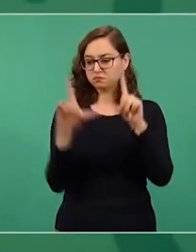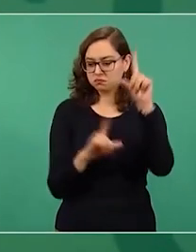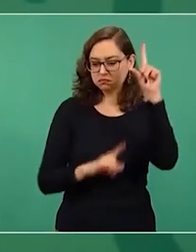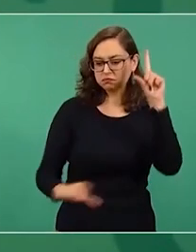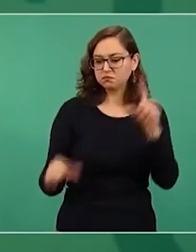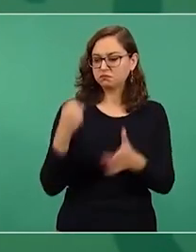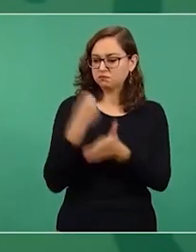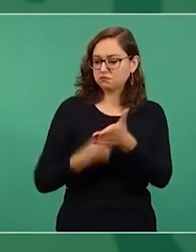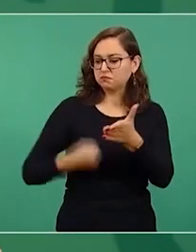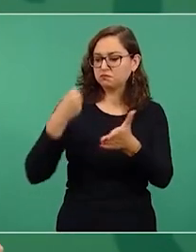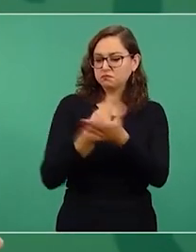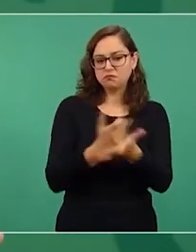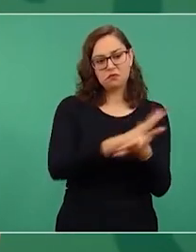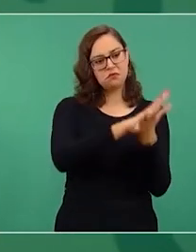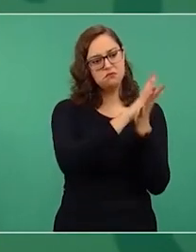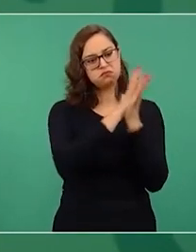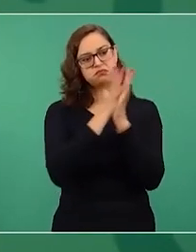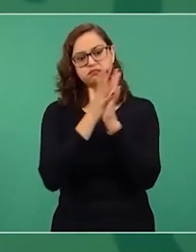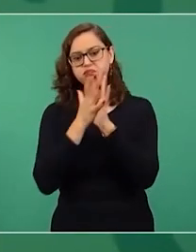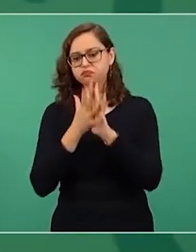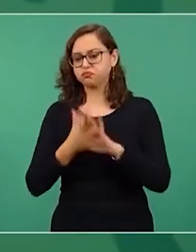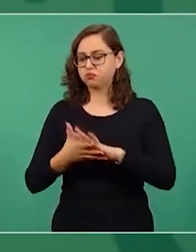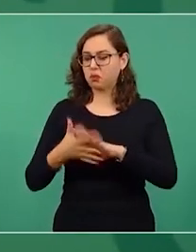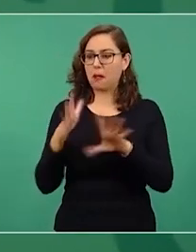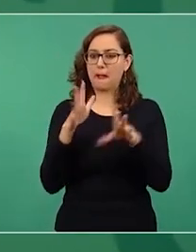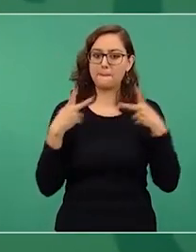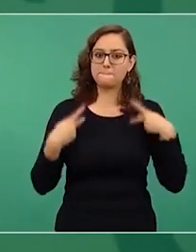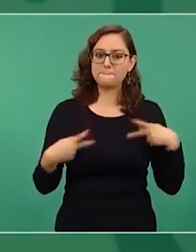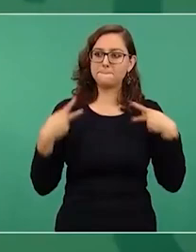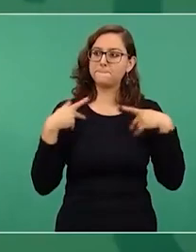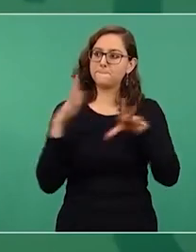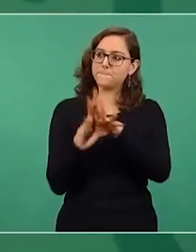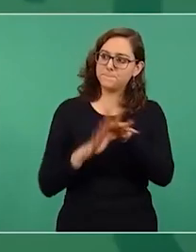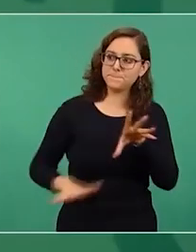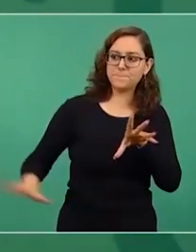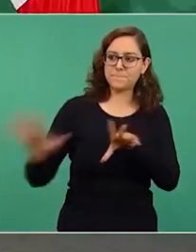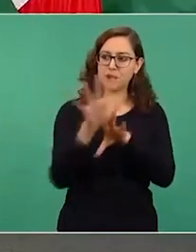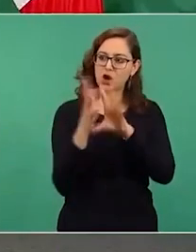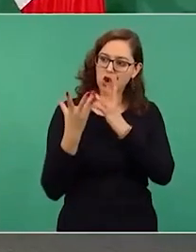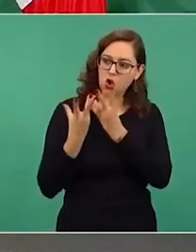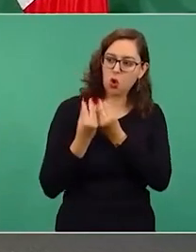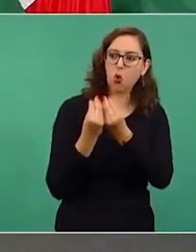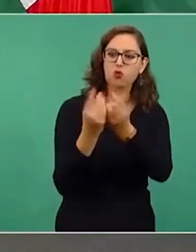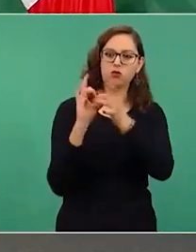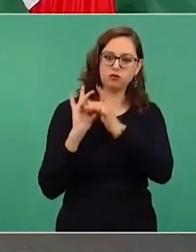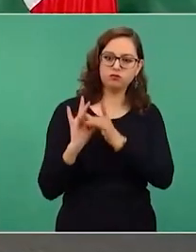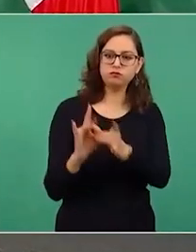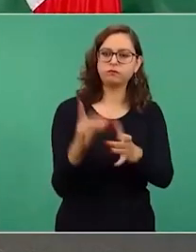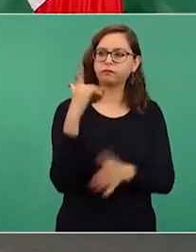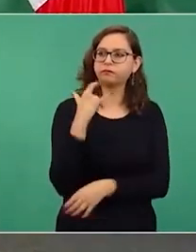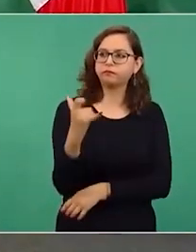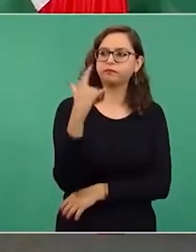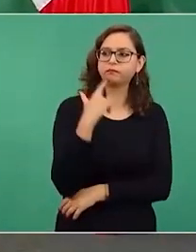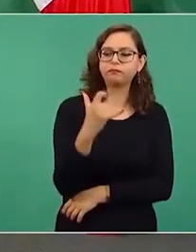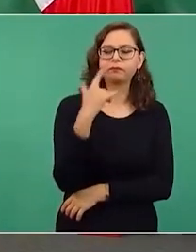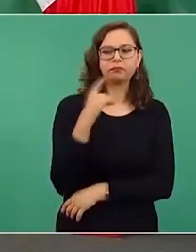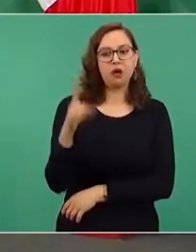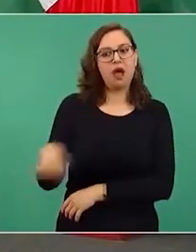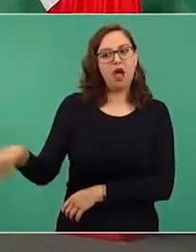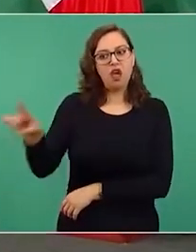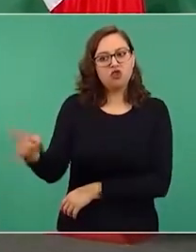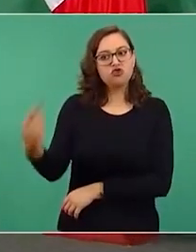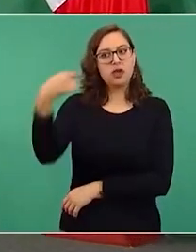hacerla con todo el pueblo. Por eso me dieron su confianza millones de mexicanos y no los voy a traicionar.